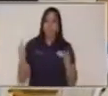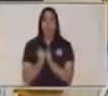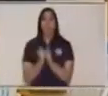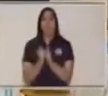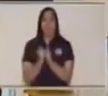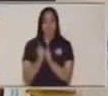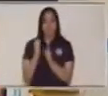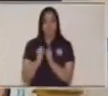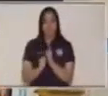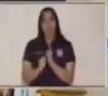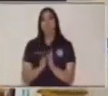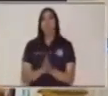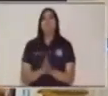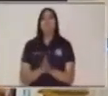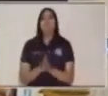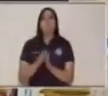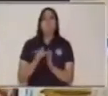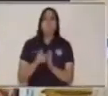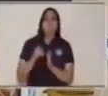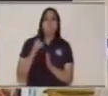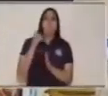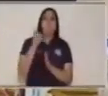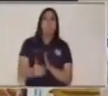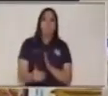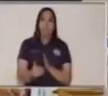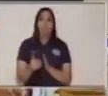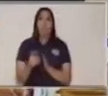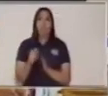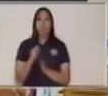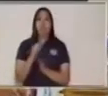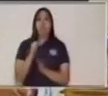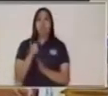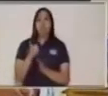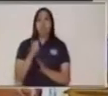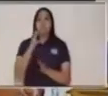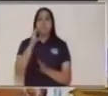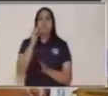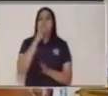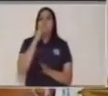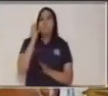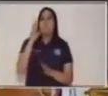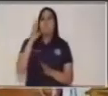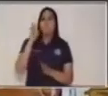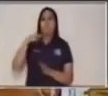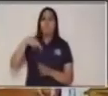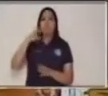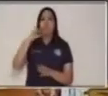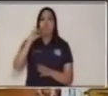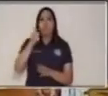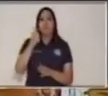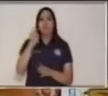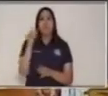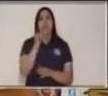parte de la coherencia está relacionada a nuestra voz.